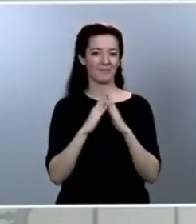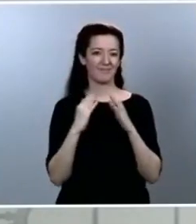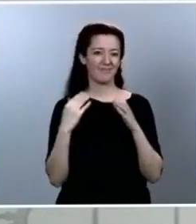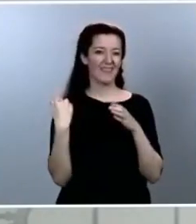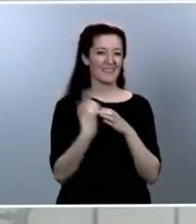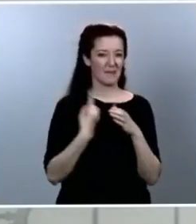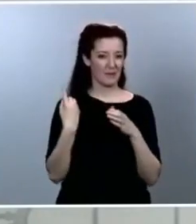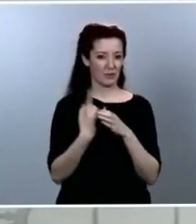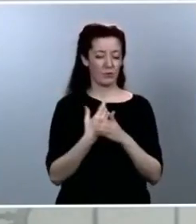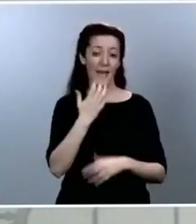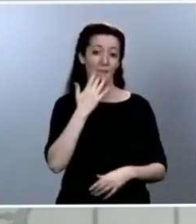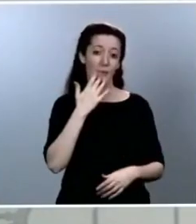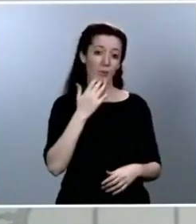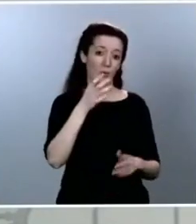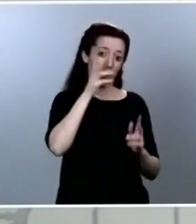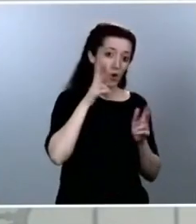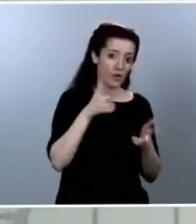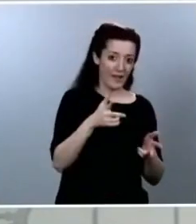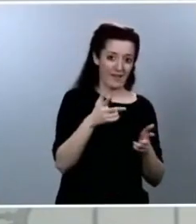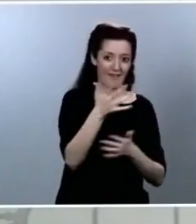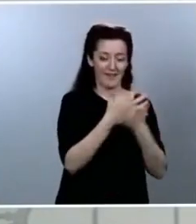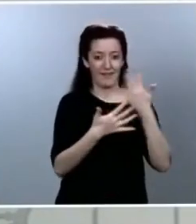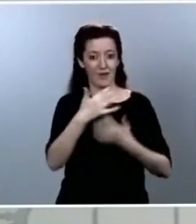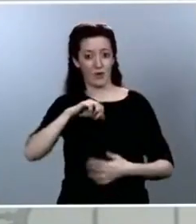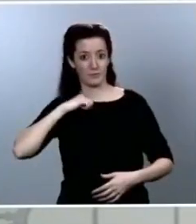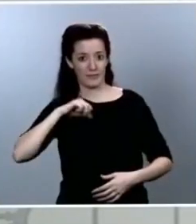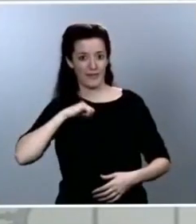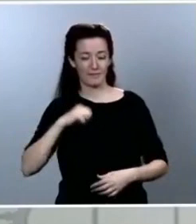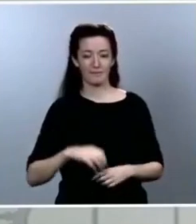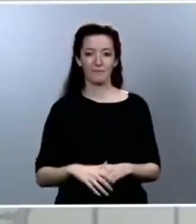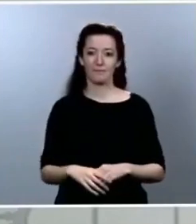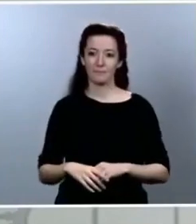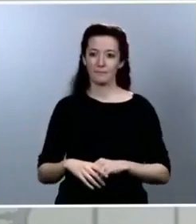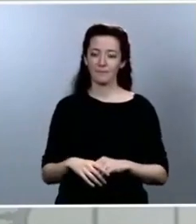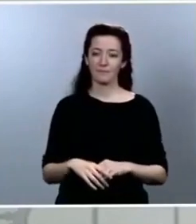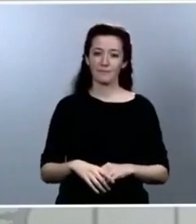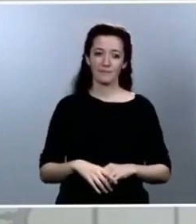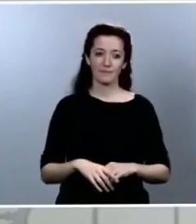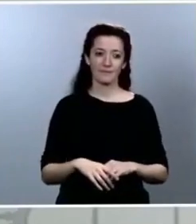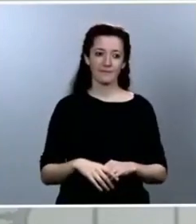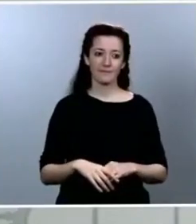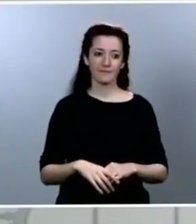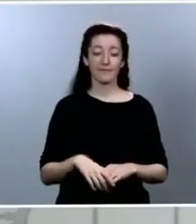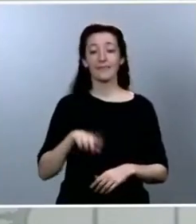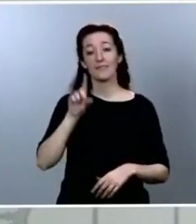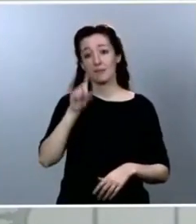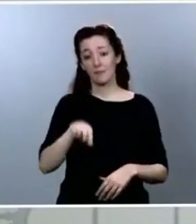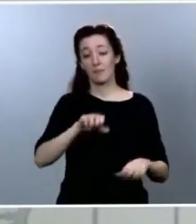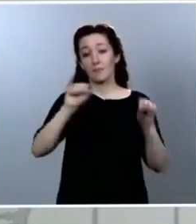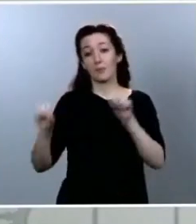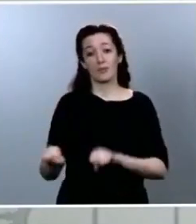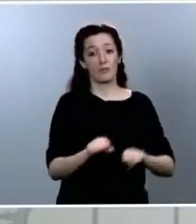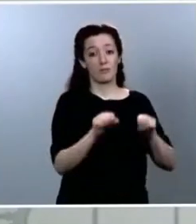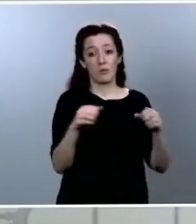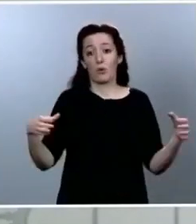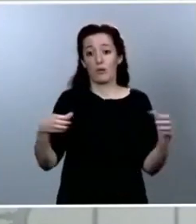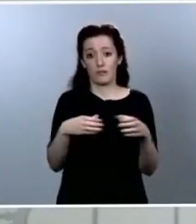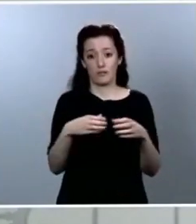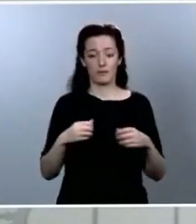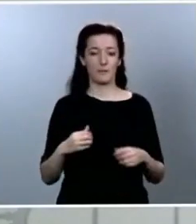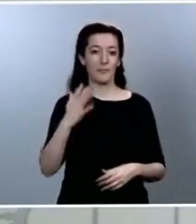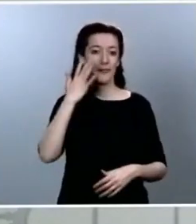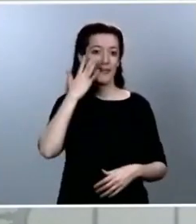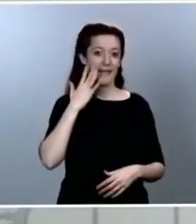último, las medidas de protección colectiva. Higiene, distanciamiento, mascarillas,